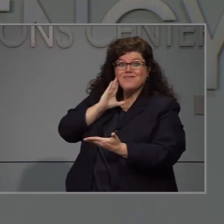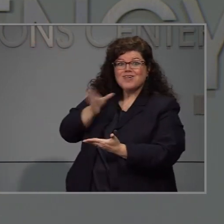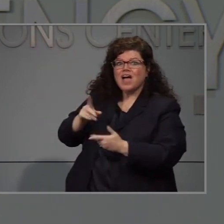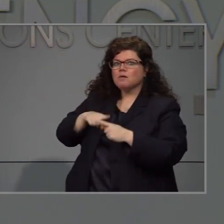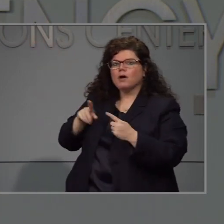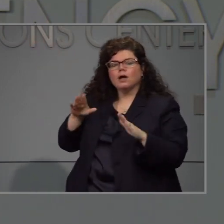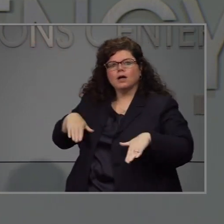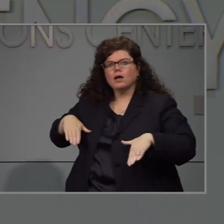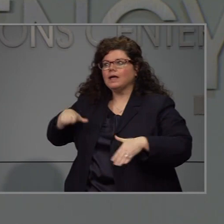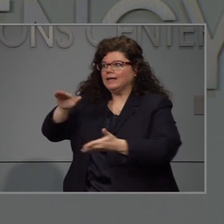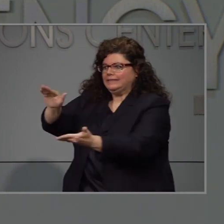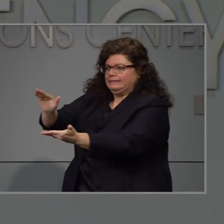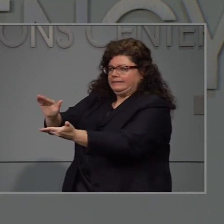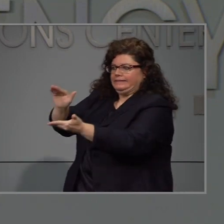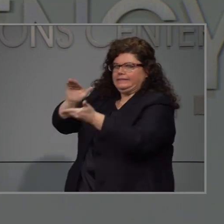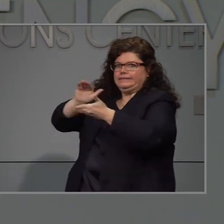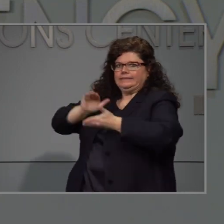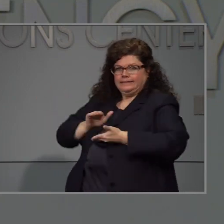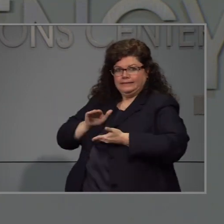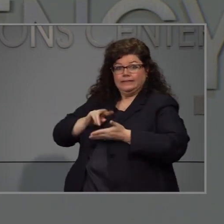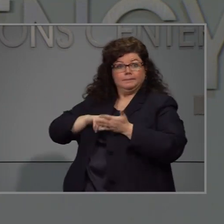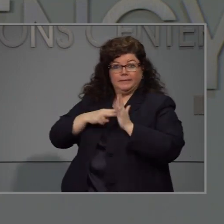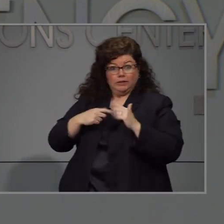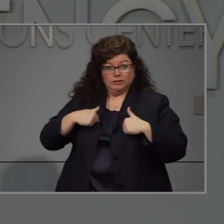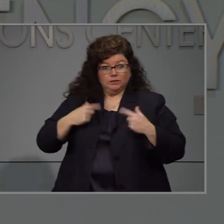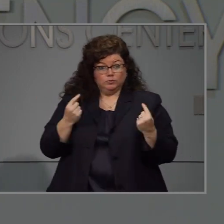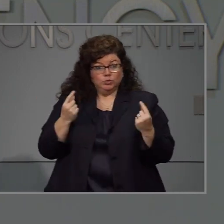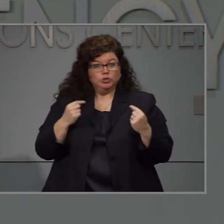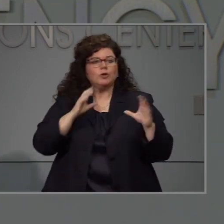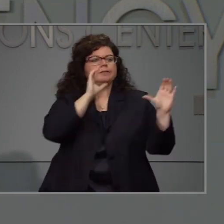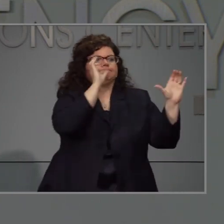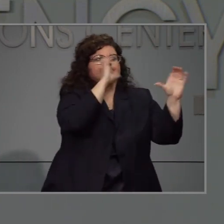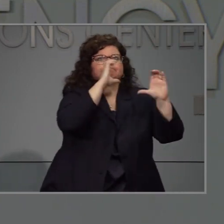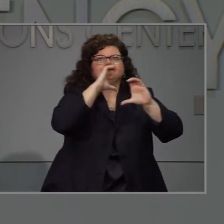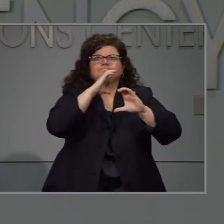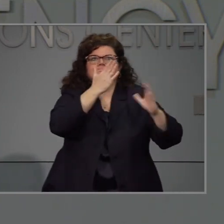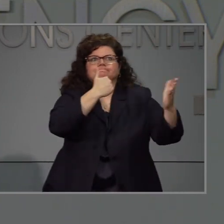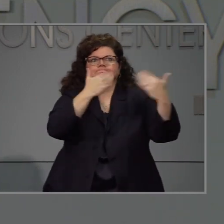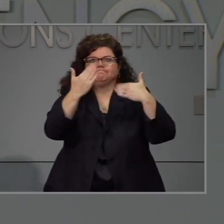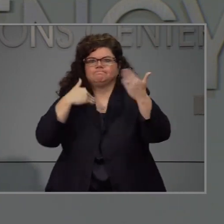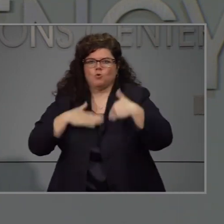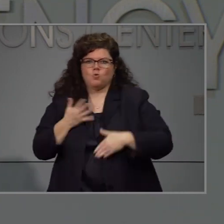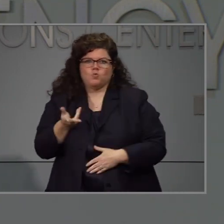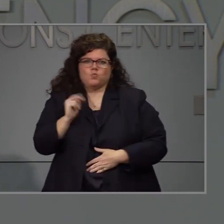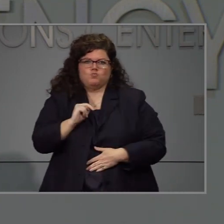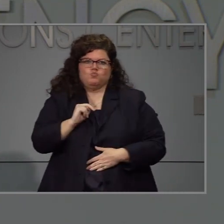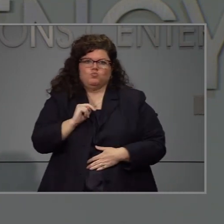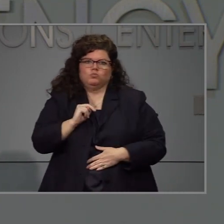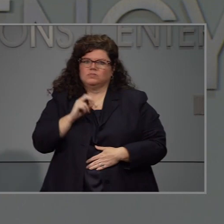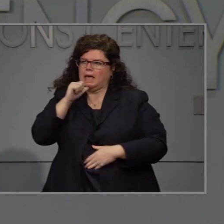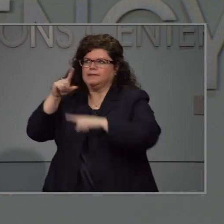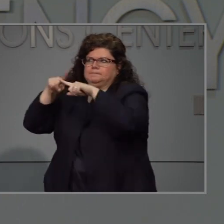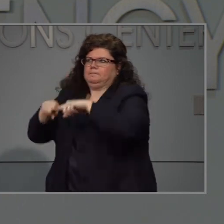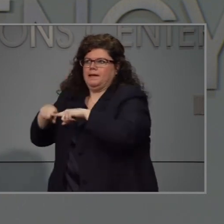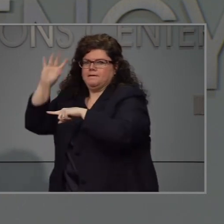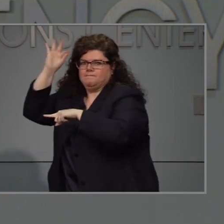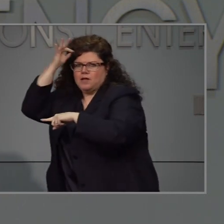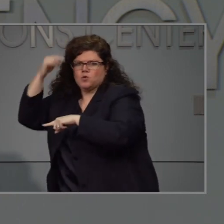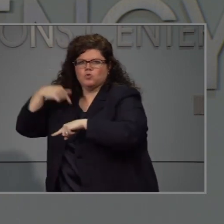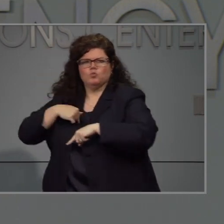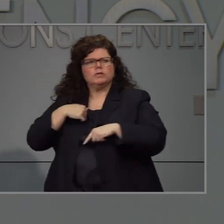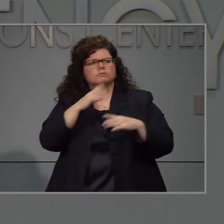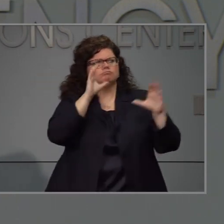pero eso quiere decir que nosotros hemos estado haciendo compras por nuestra cuenta para cerciorarnos de que tenemos los